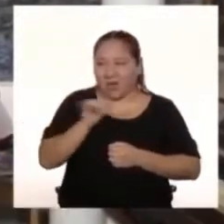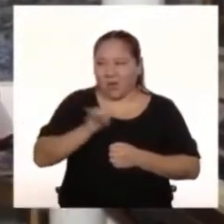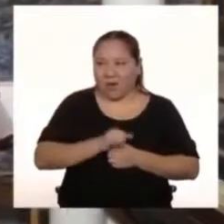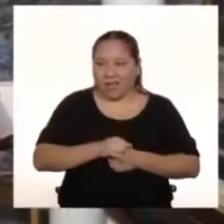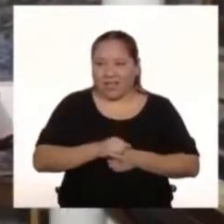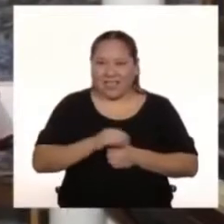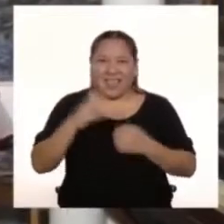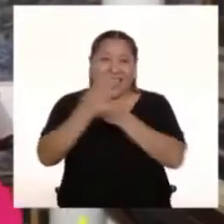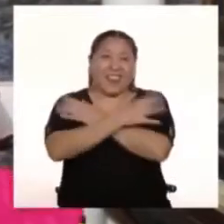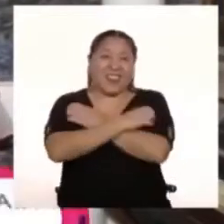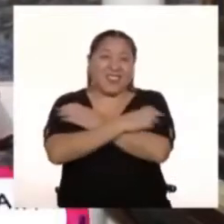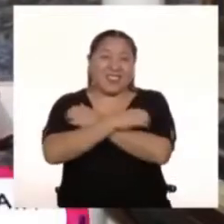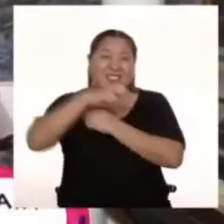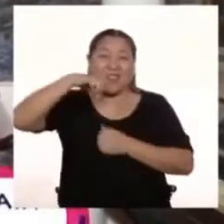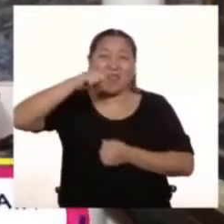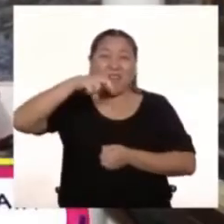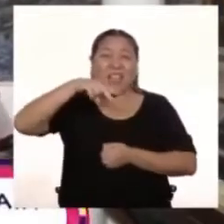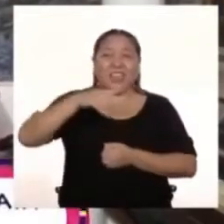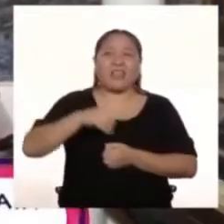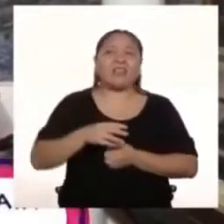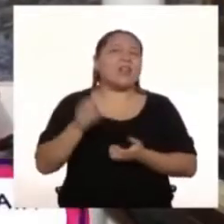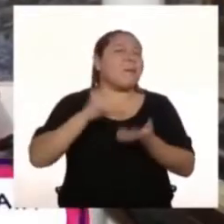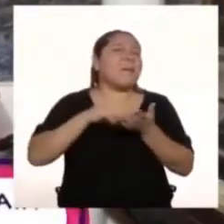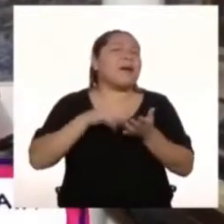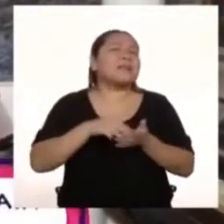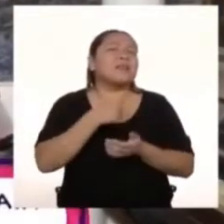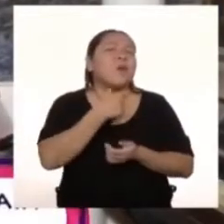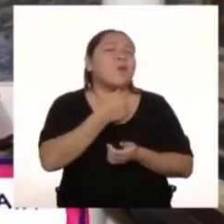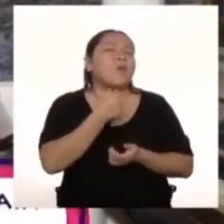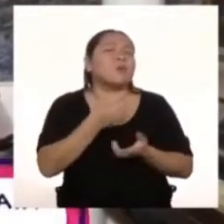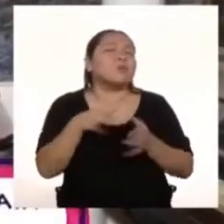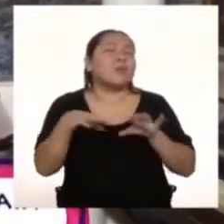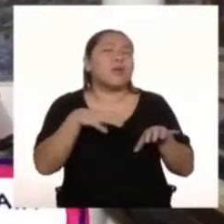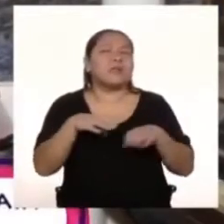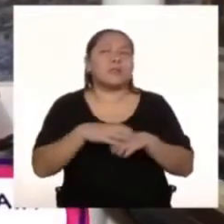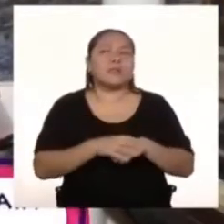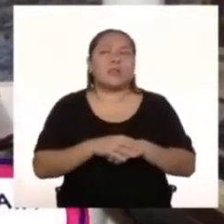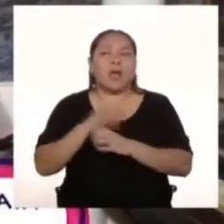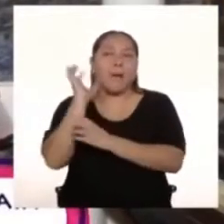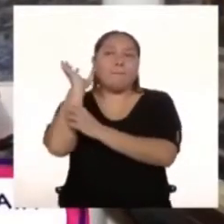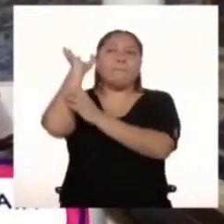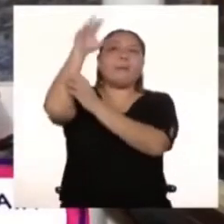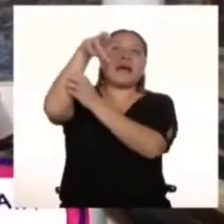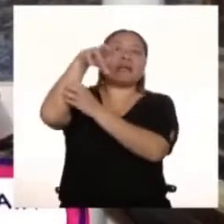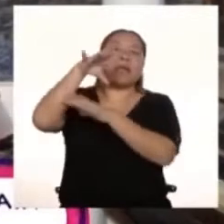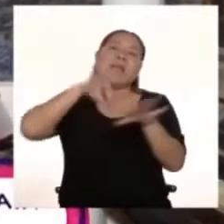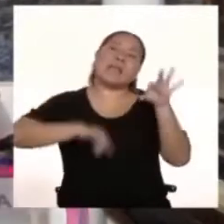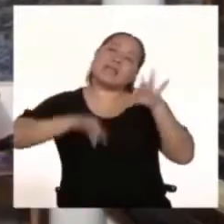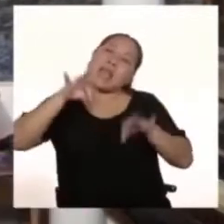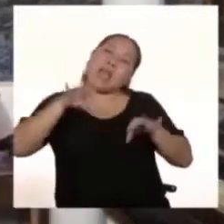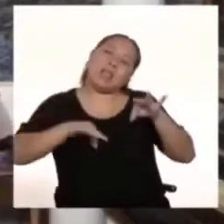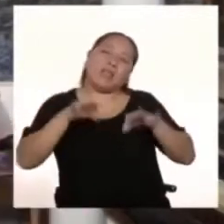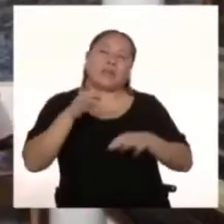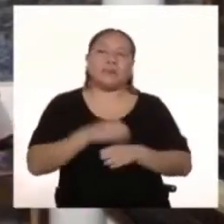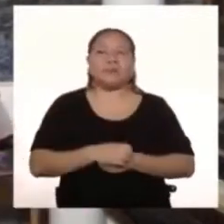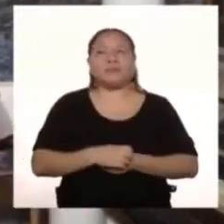Tiene el oso panda Claro ¿Qué es lo que más Te gusta hacer o jugar? A me gusta jugar El básquet Y hacer teatro Actuar Ya